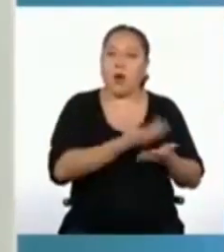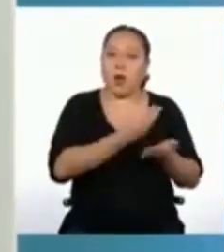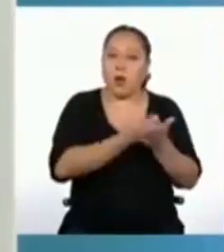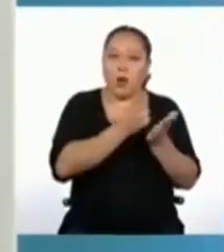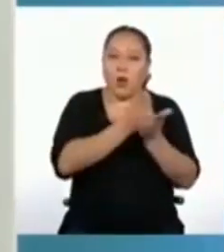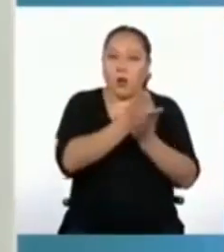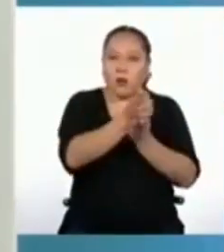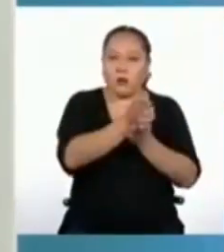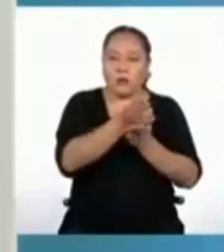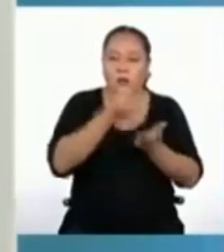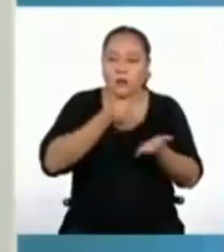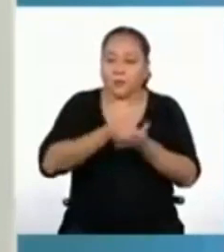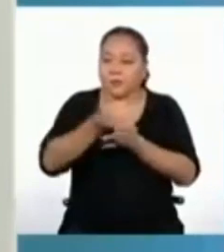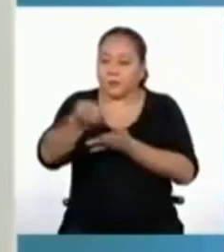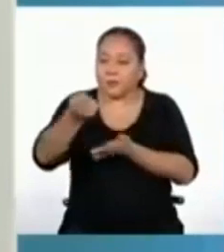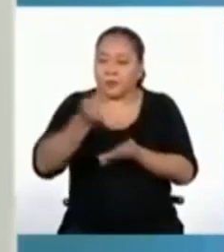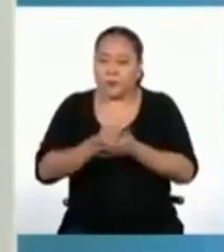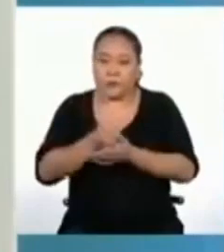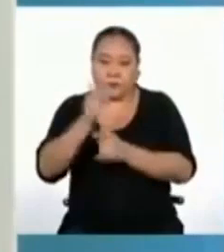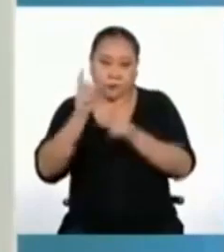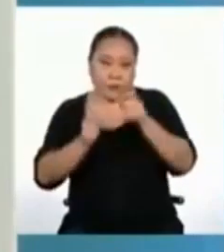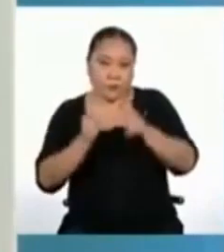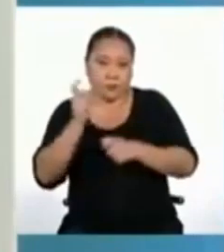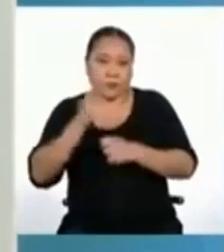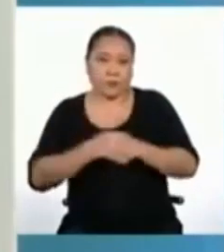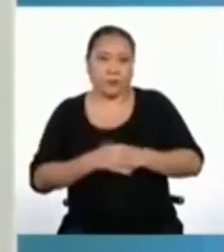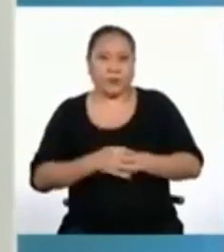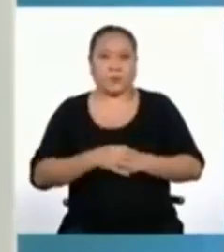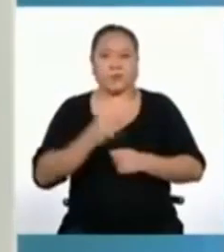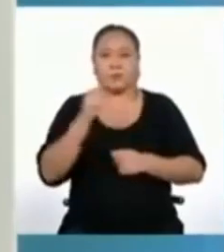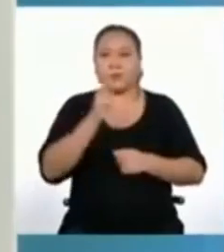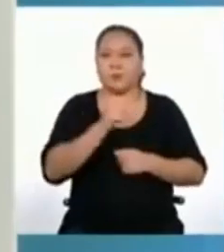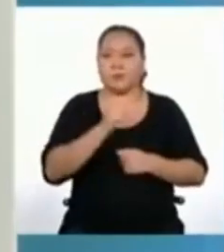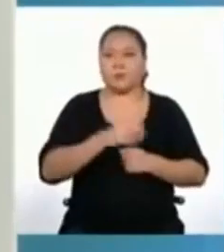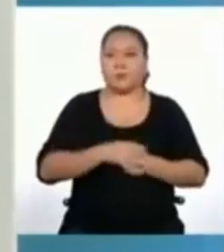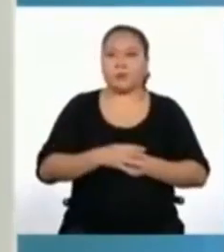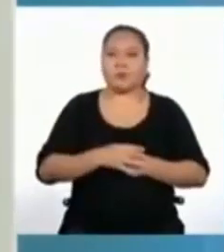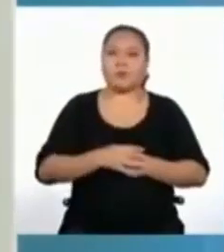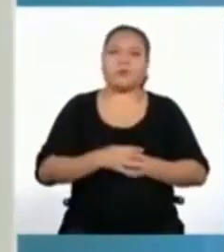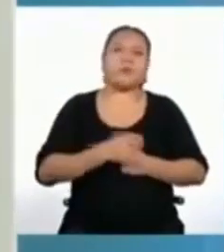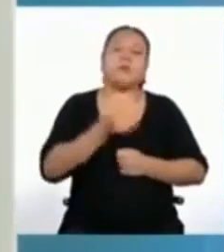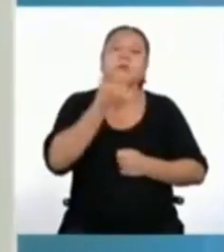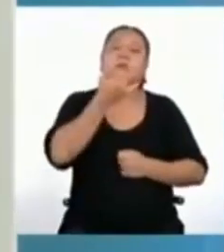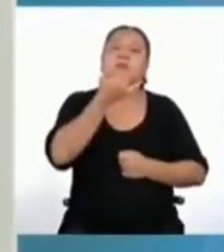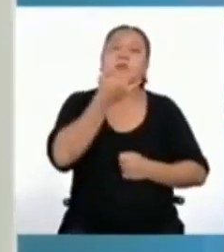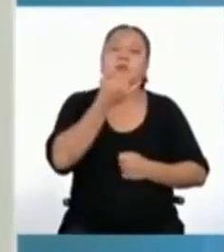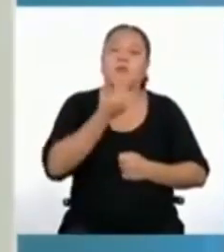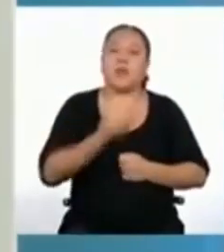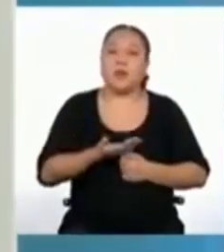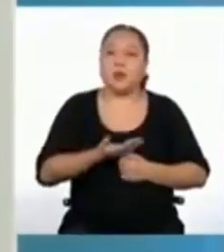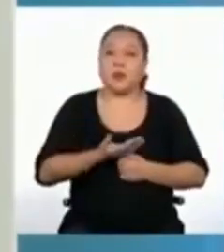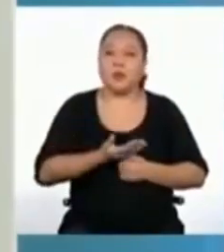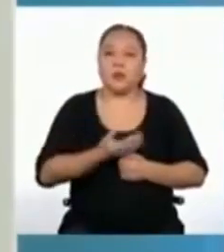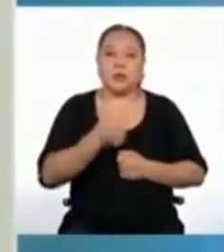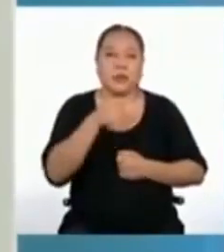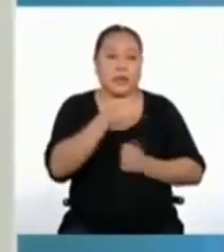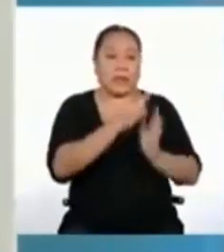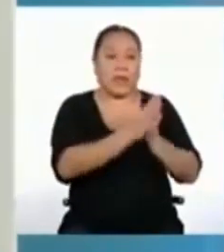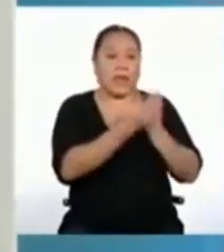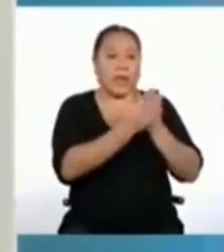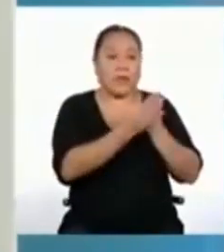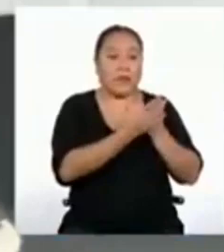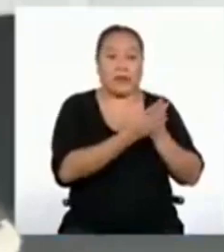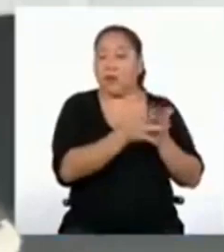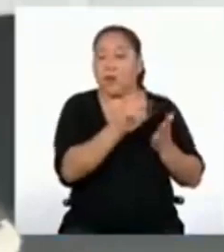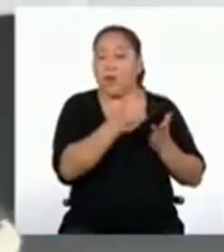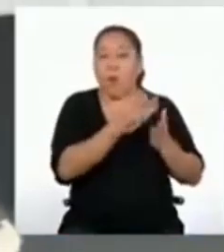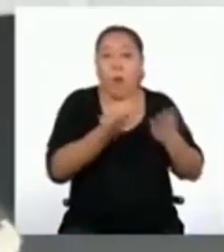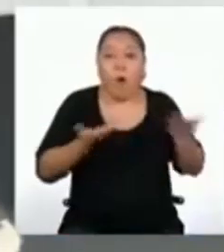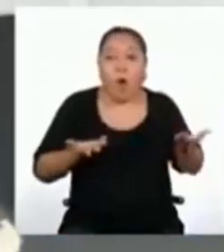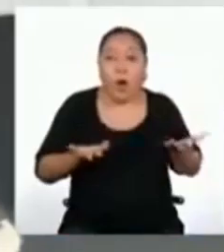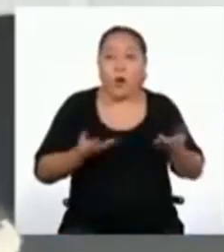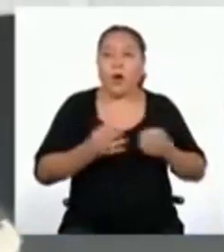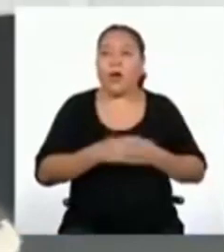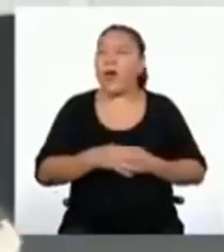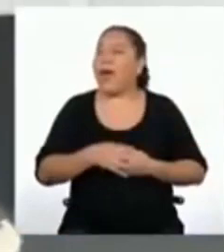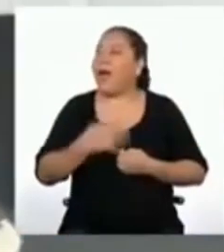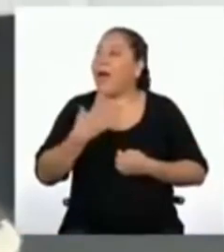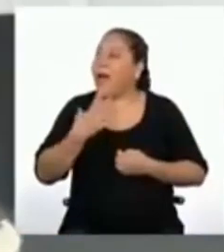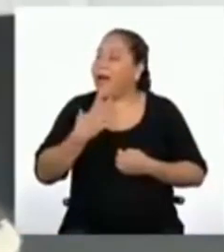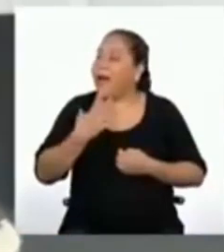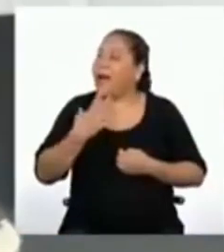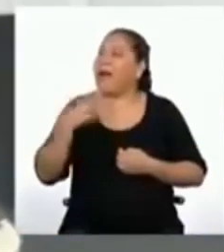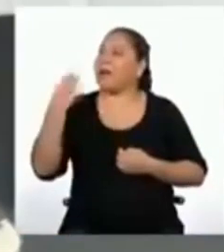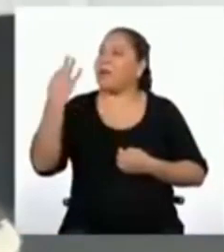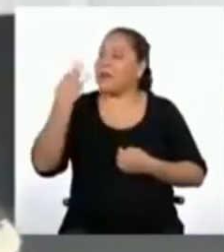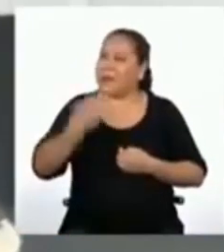compradores y compradoras. Respecto a, ¿qué pasa si el libro ya no está disponible? Ah,